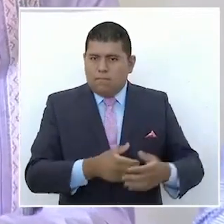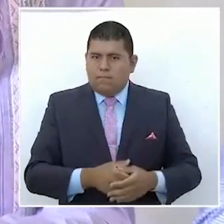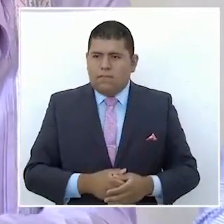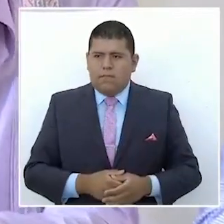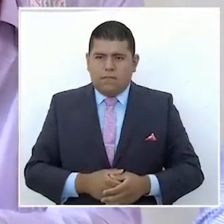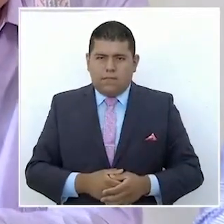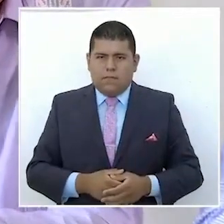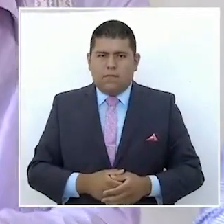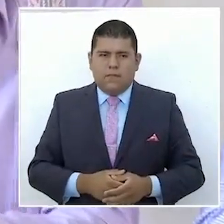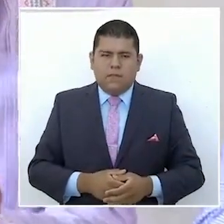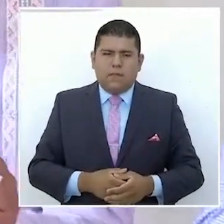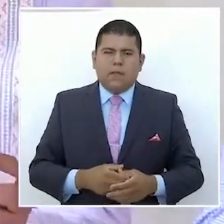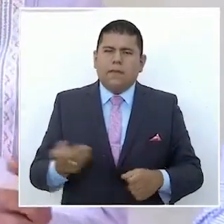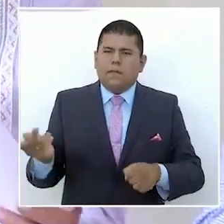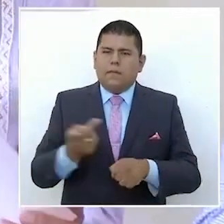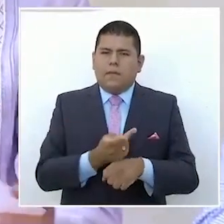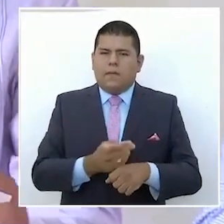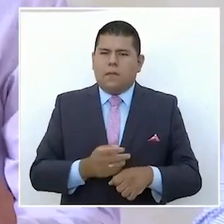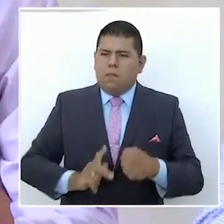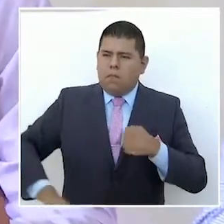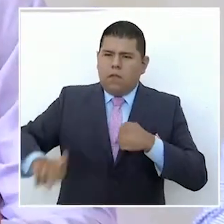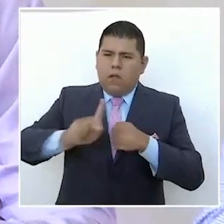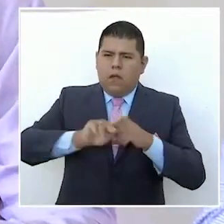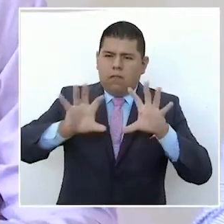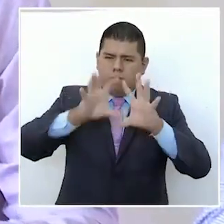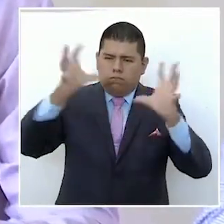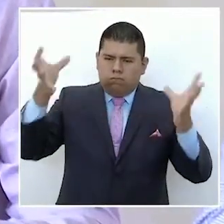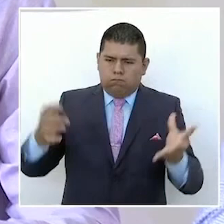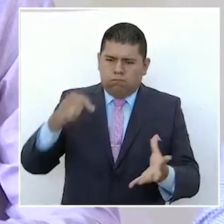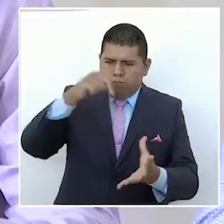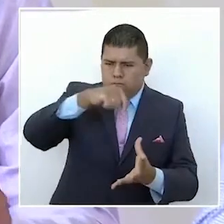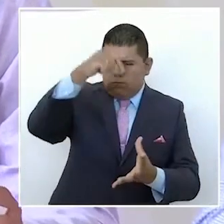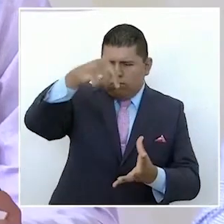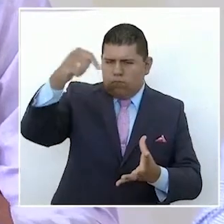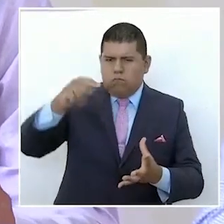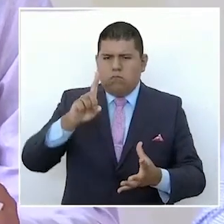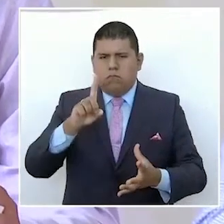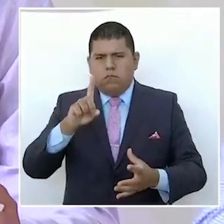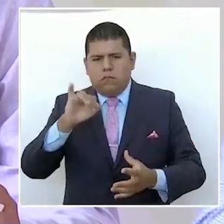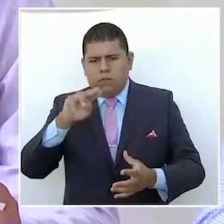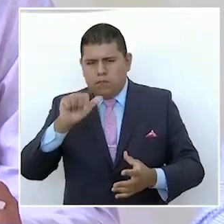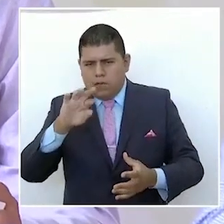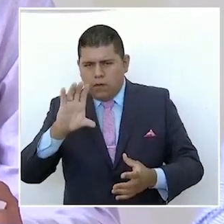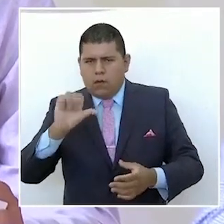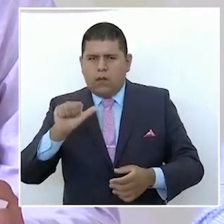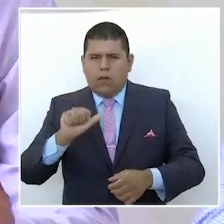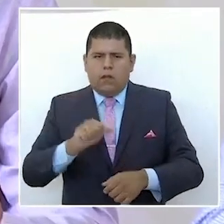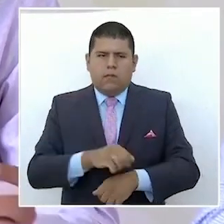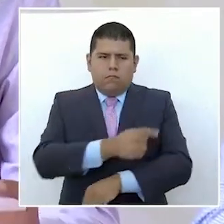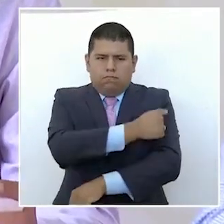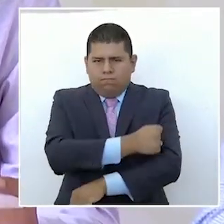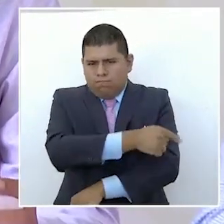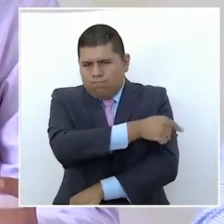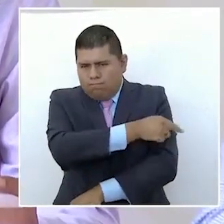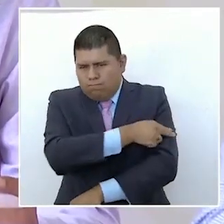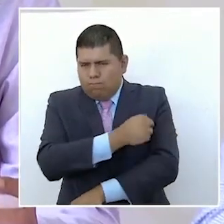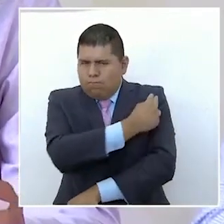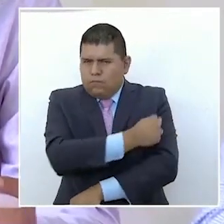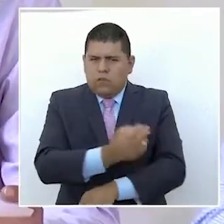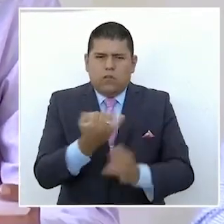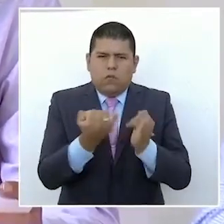en muchos países, en Dinamarca, en Suecia, es el derecho